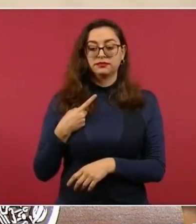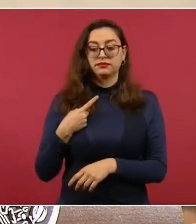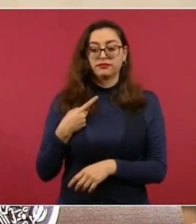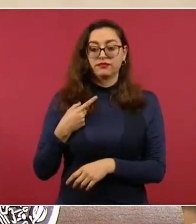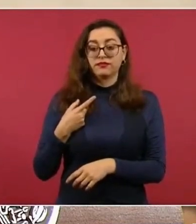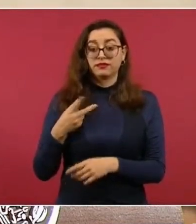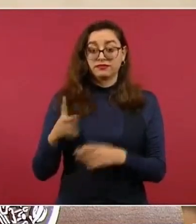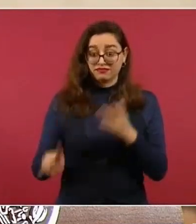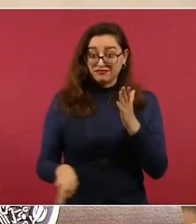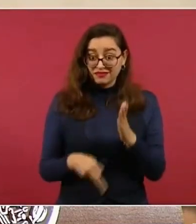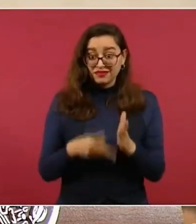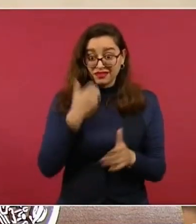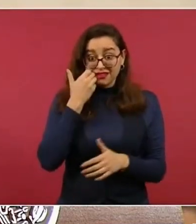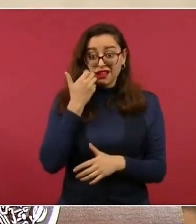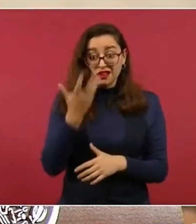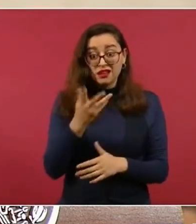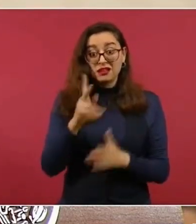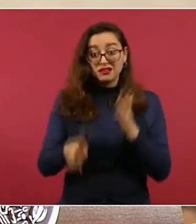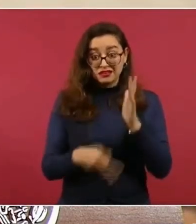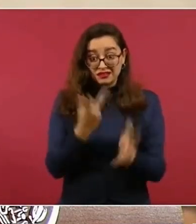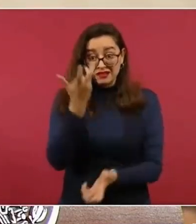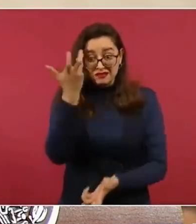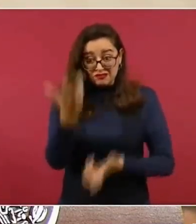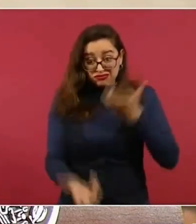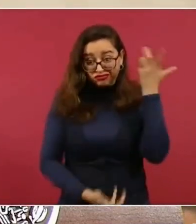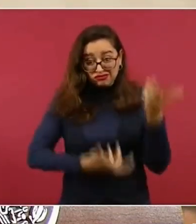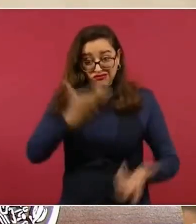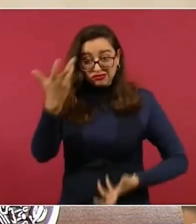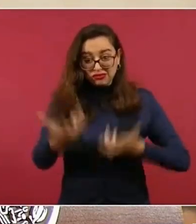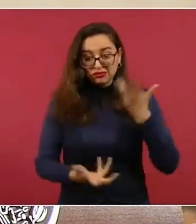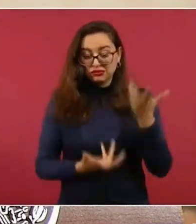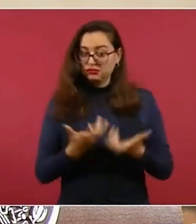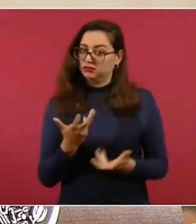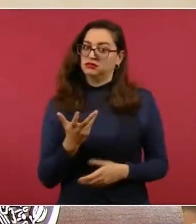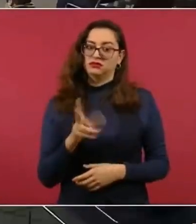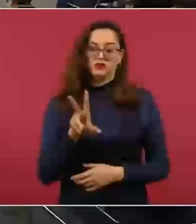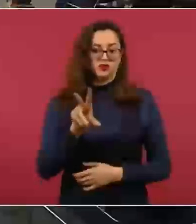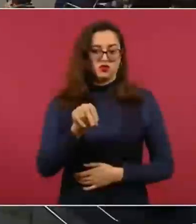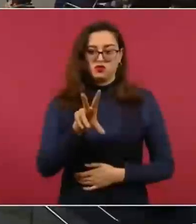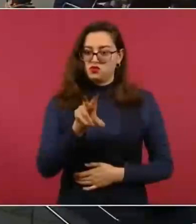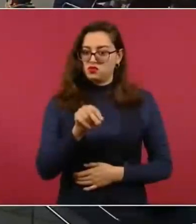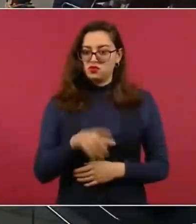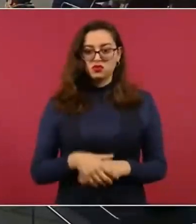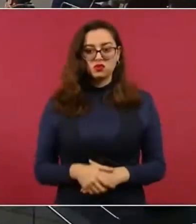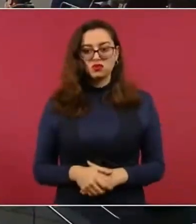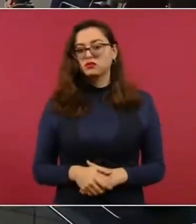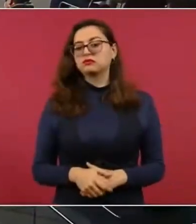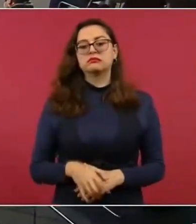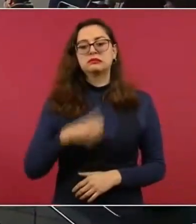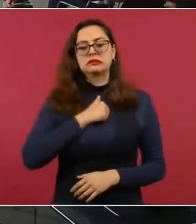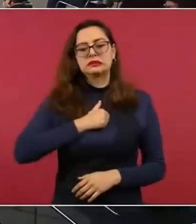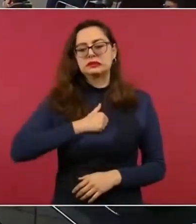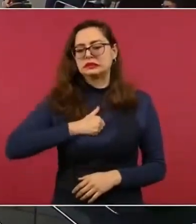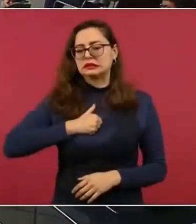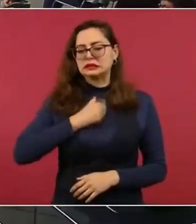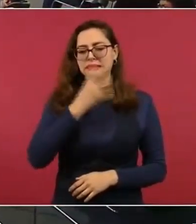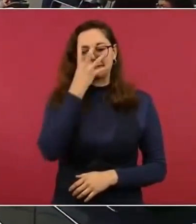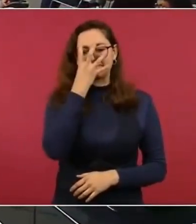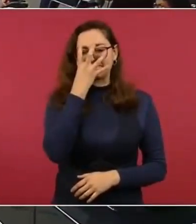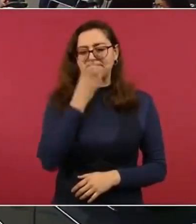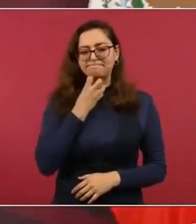a suceder lo que sucedió en Tláhuareipa, que fue muy doloroso,